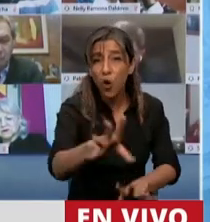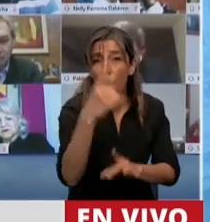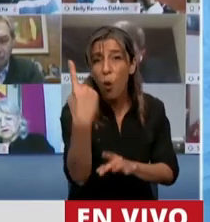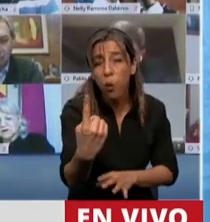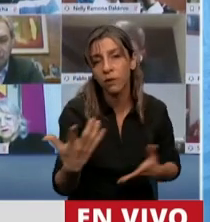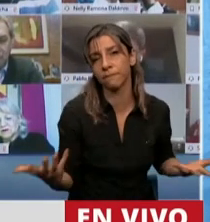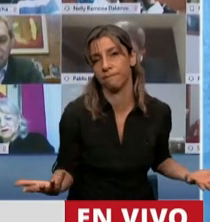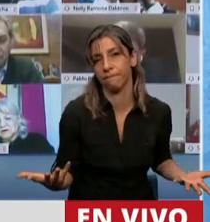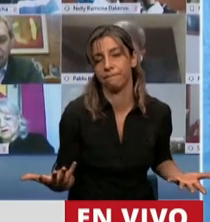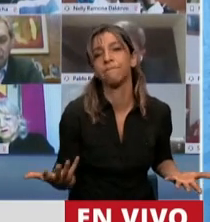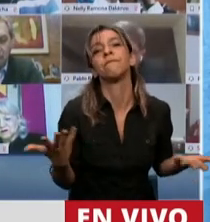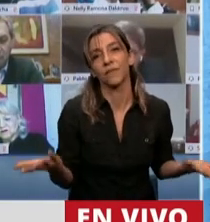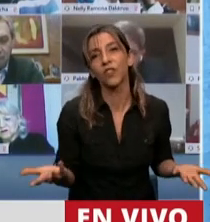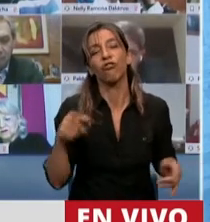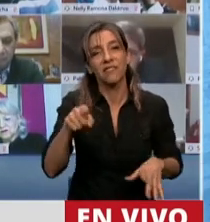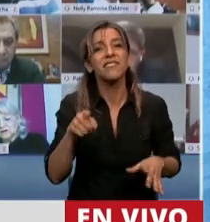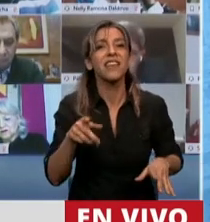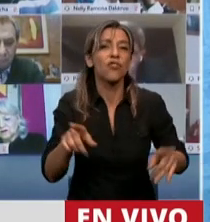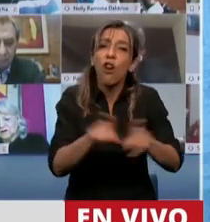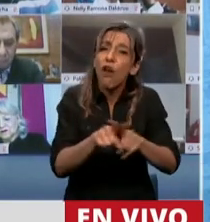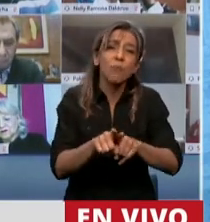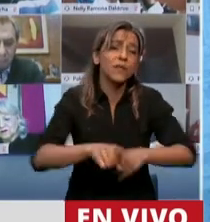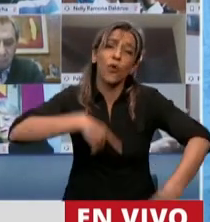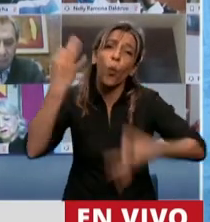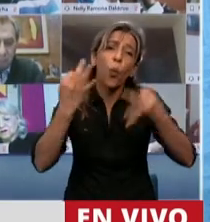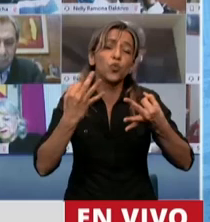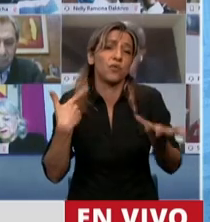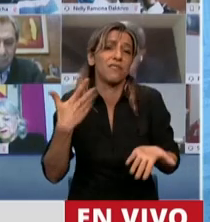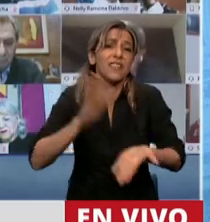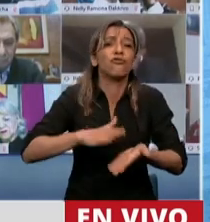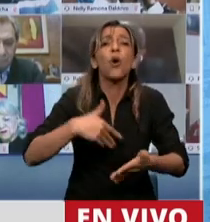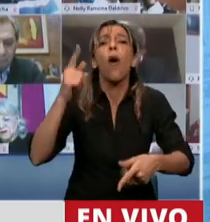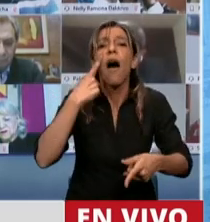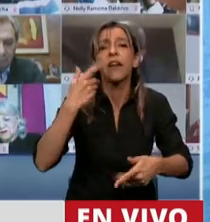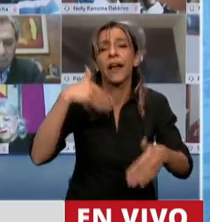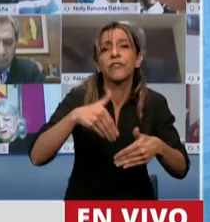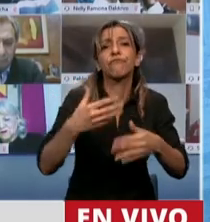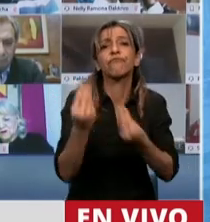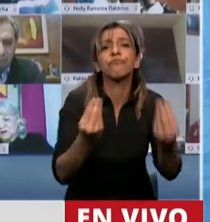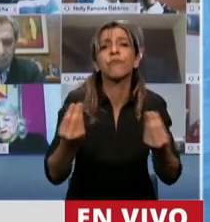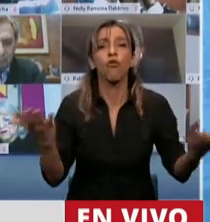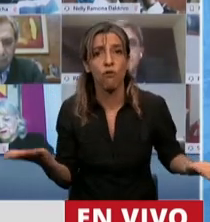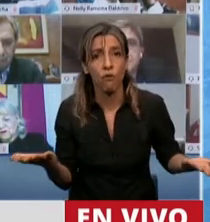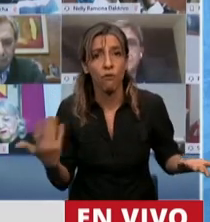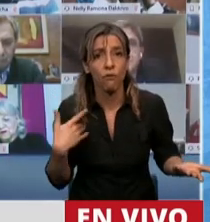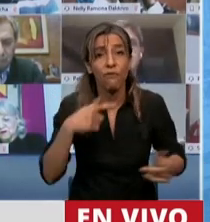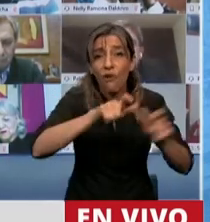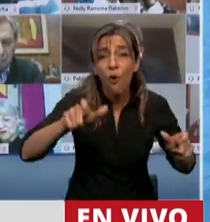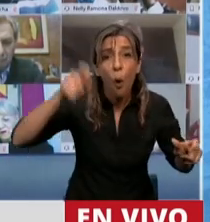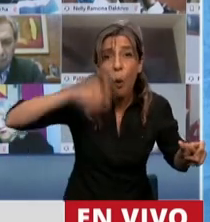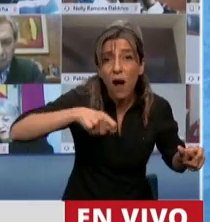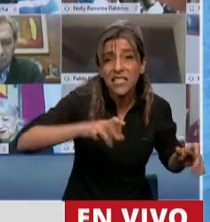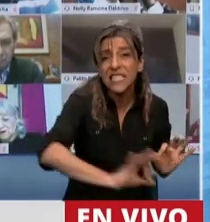la justicia electoral efectivamente que queremos discutir eso y no hay un juez